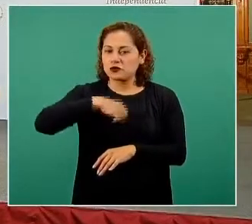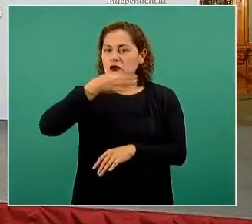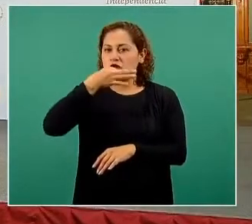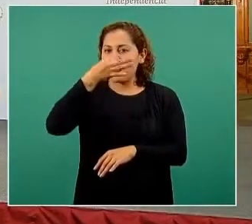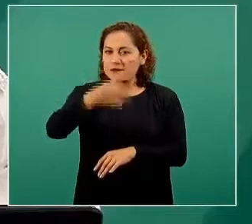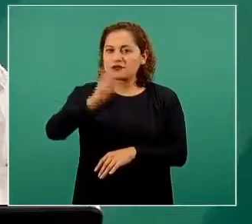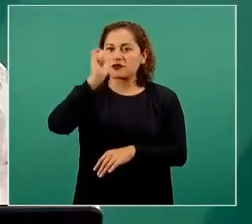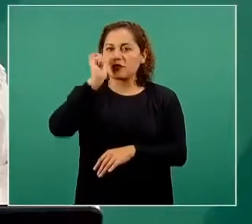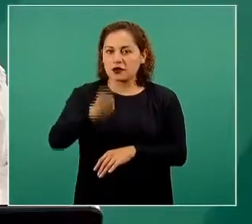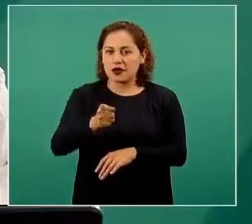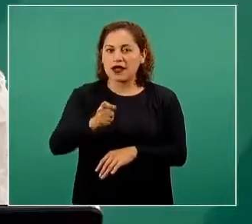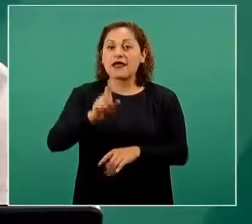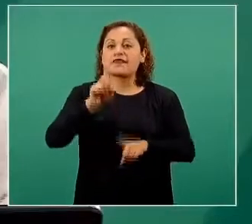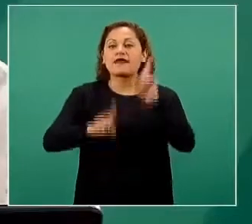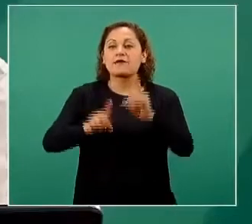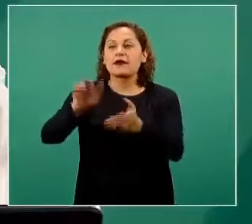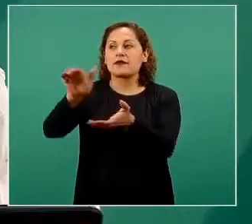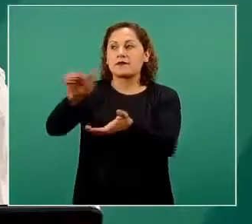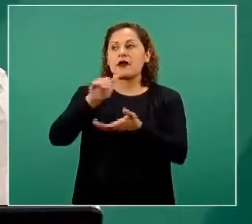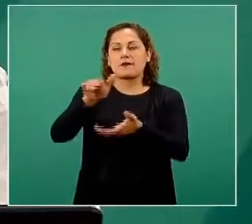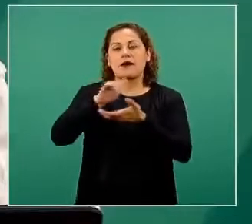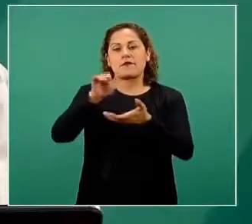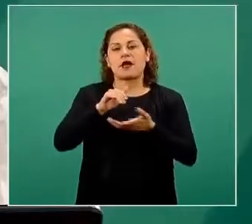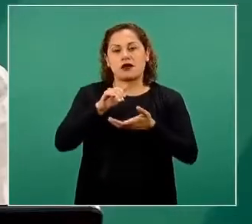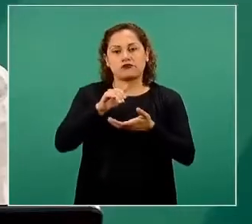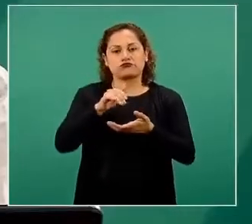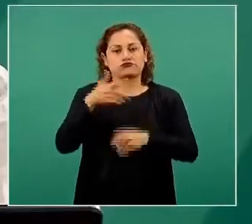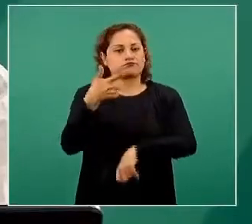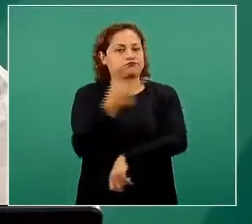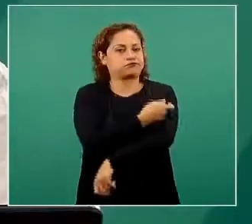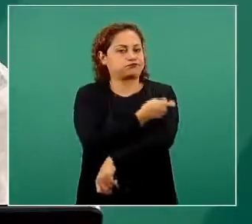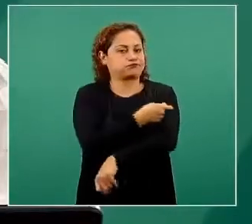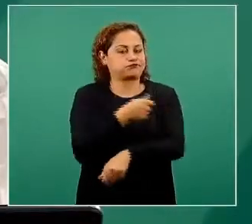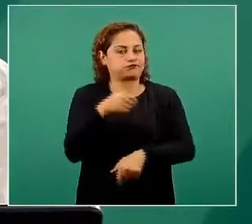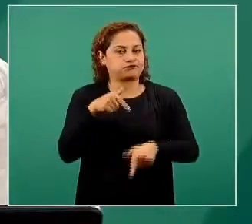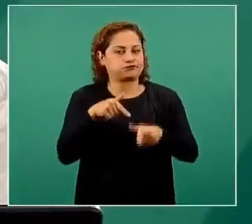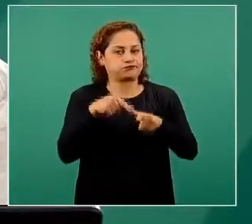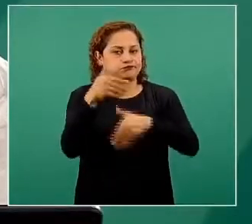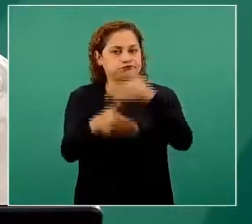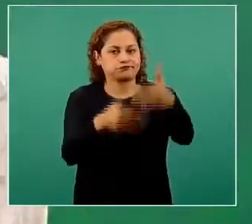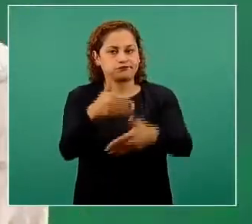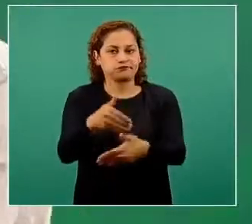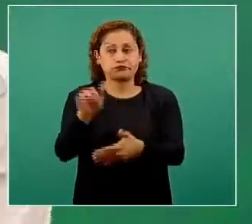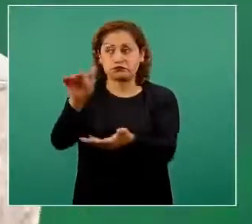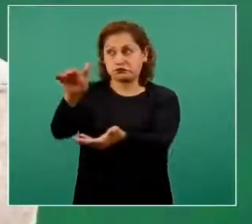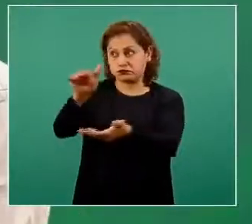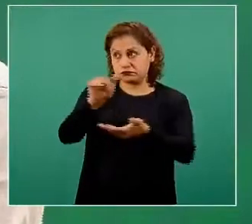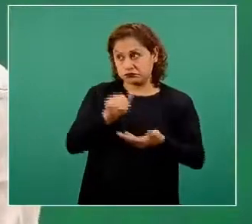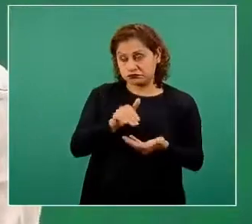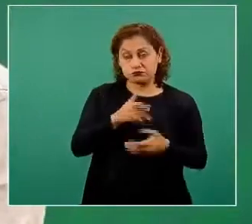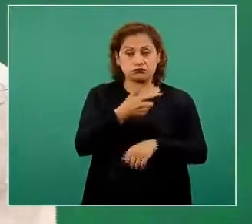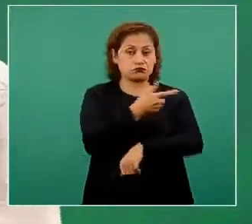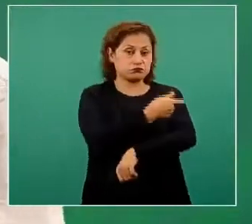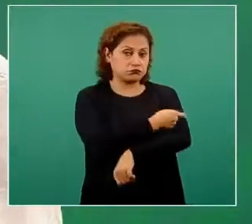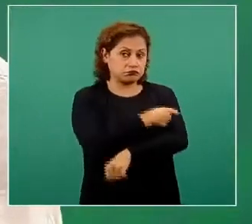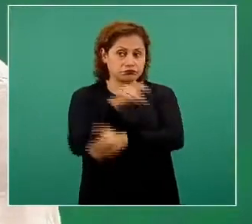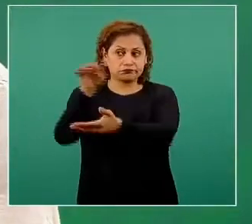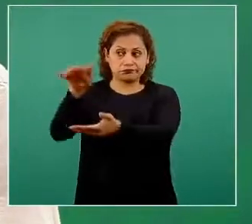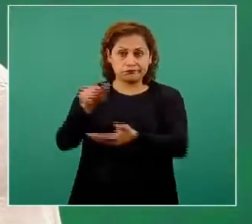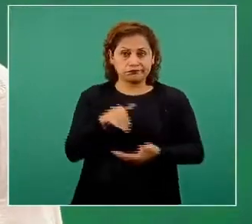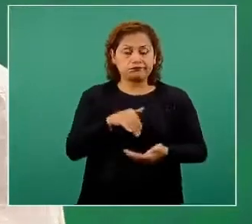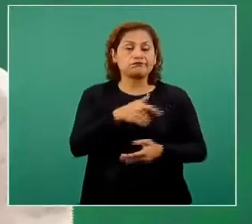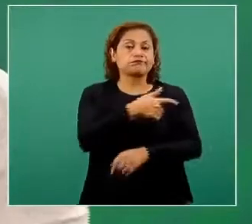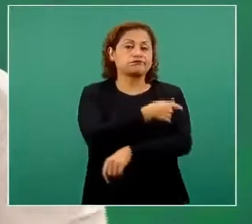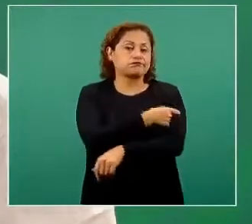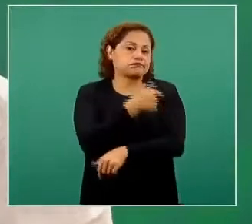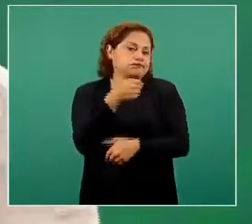la velocidad que llegan vacunas si las vacunas llegan rápido las pondremos rápido si las vacunas llegan lento pues pondremos las que haya entonces si